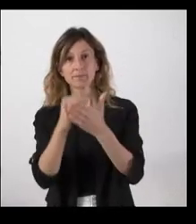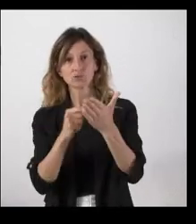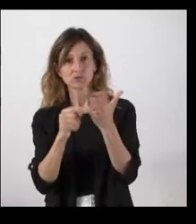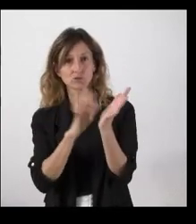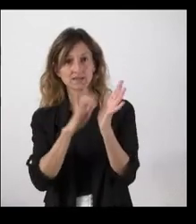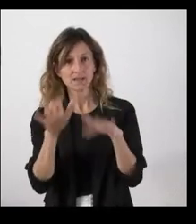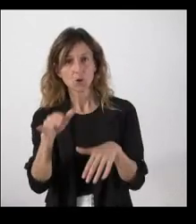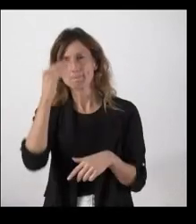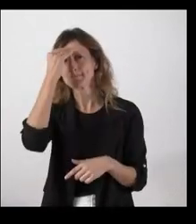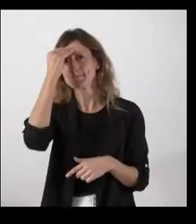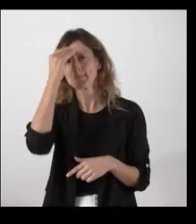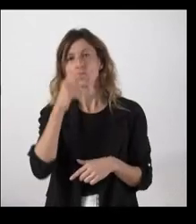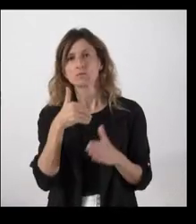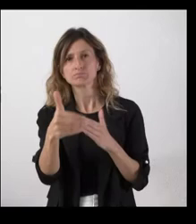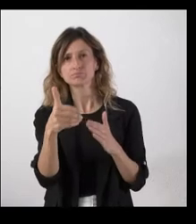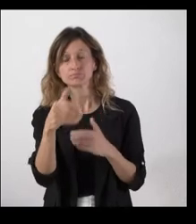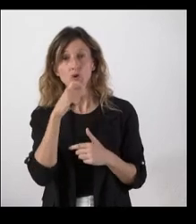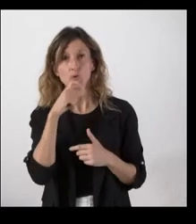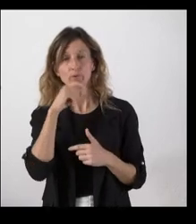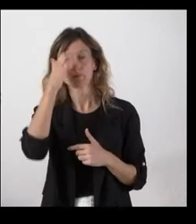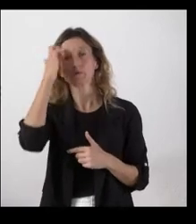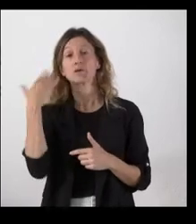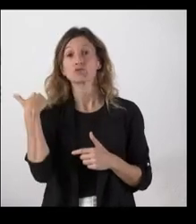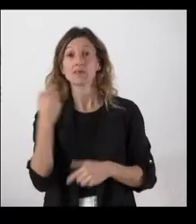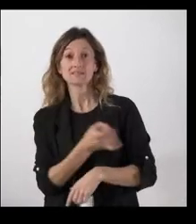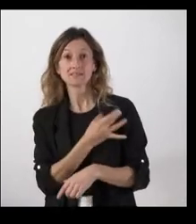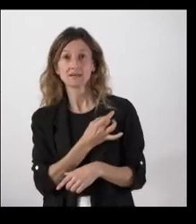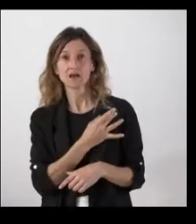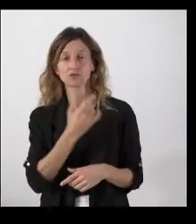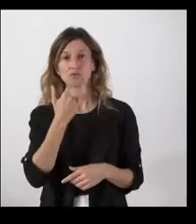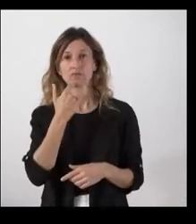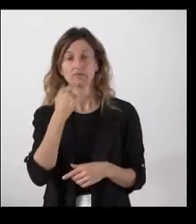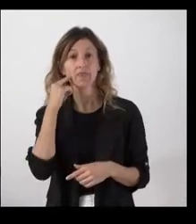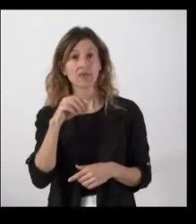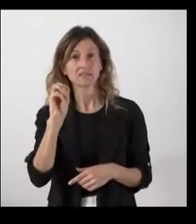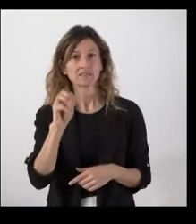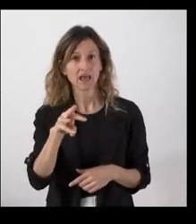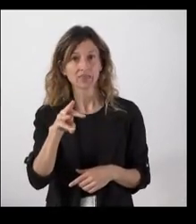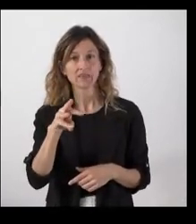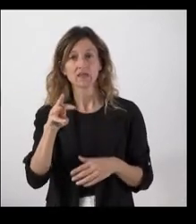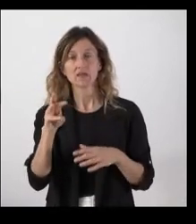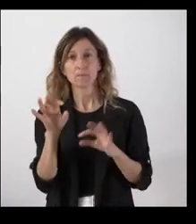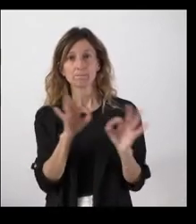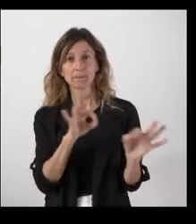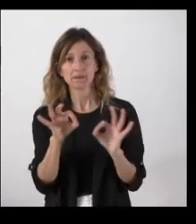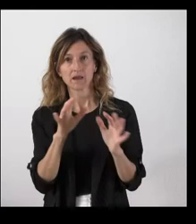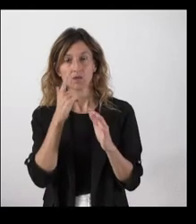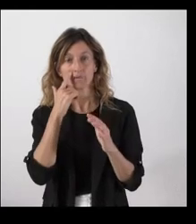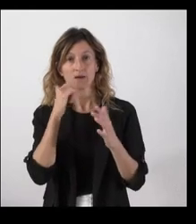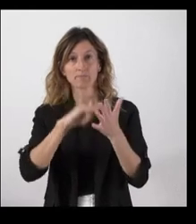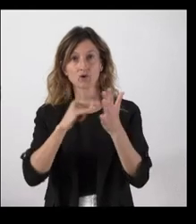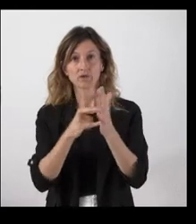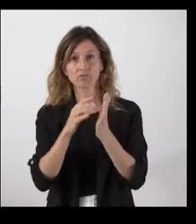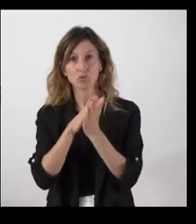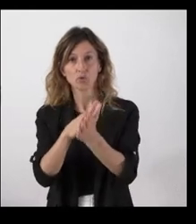qué previsiones tienen, porque el otro día los sindicatos apuntaron a que el día 13 estaba previsto aprobarse el proyecto en el